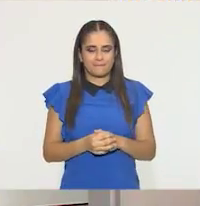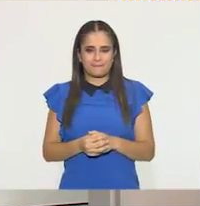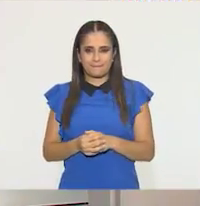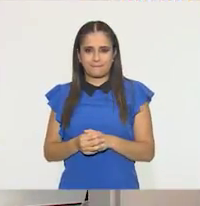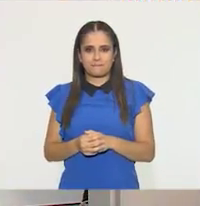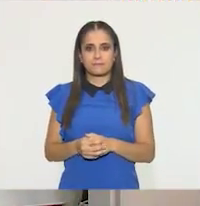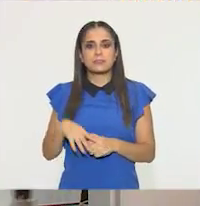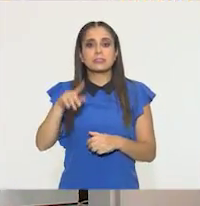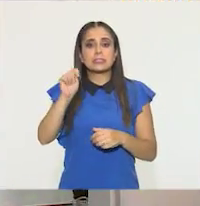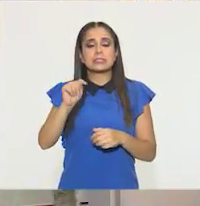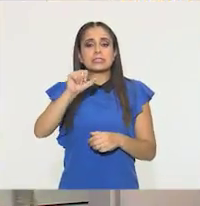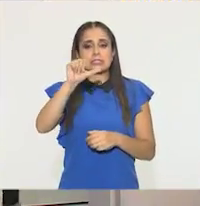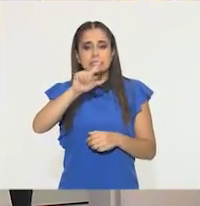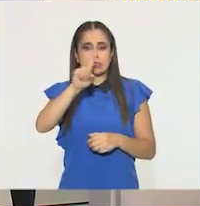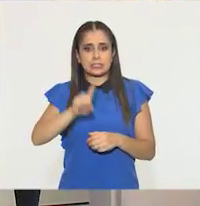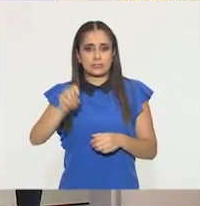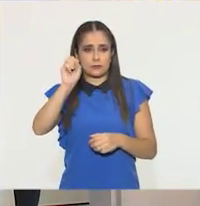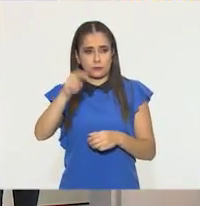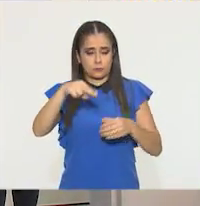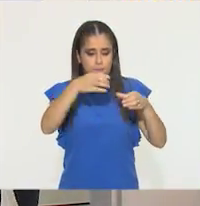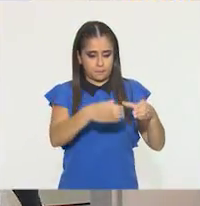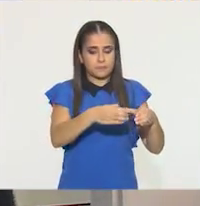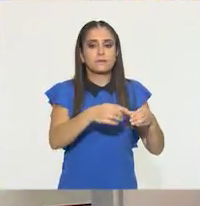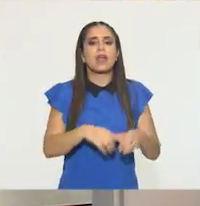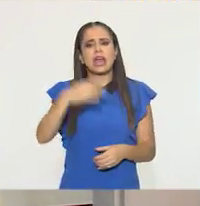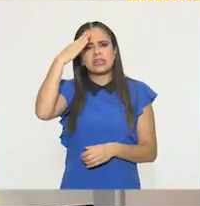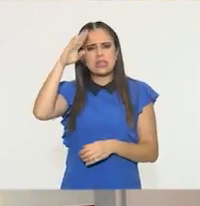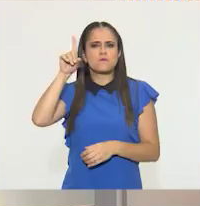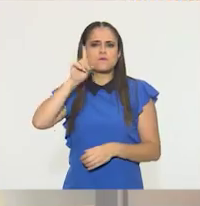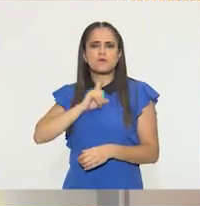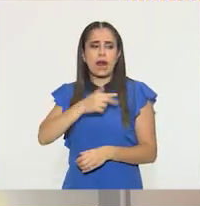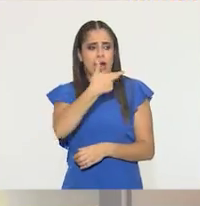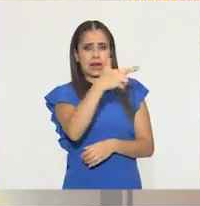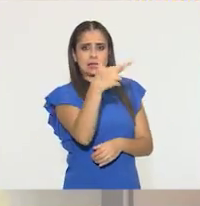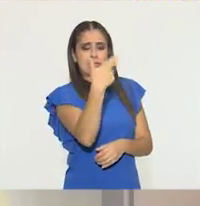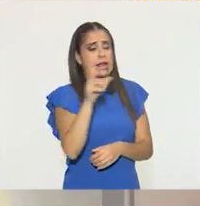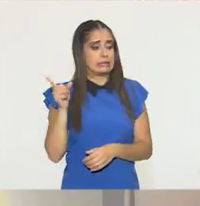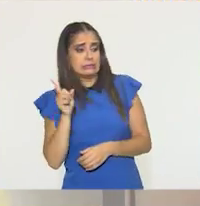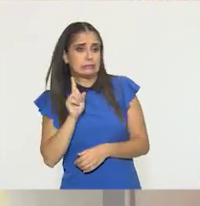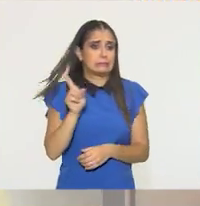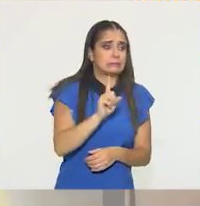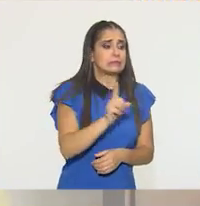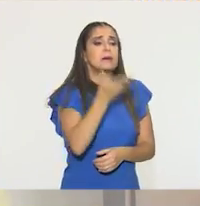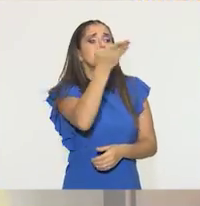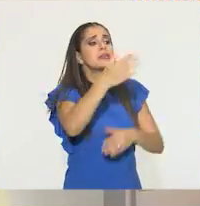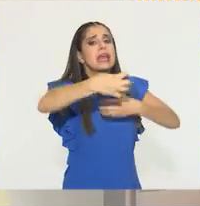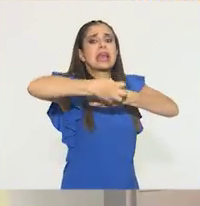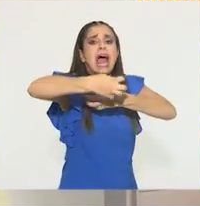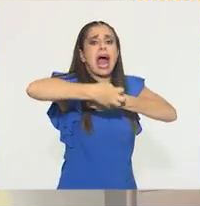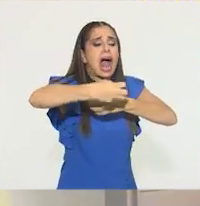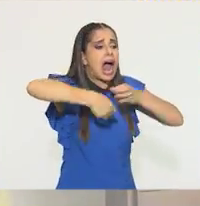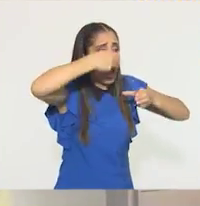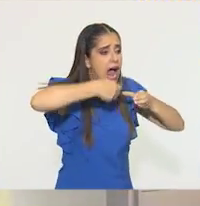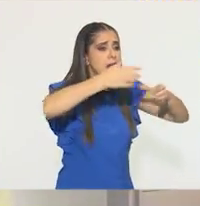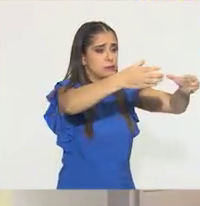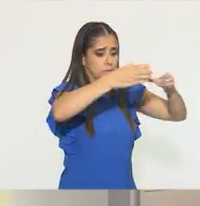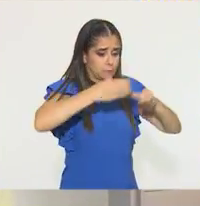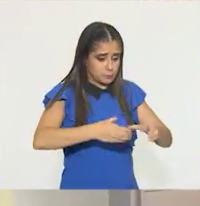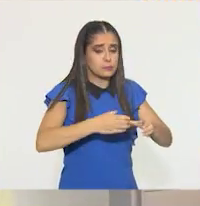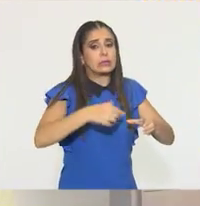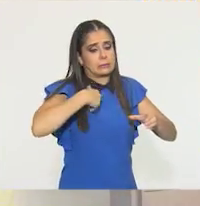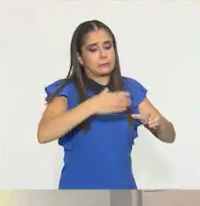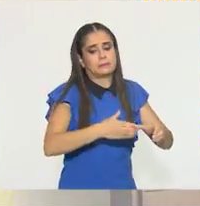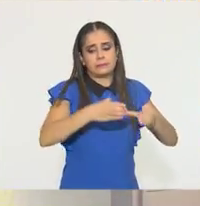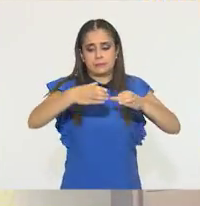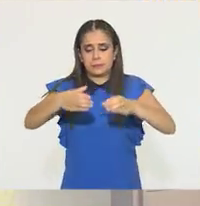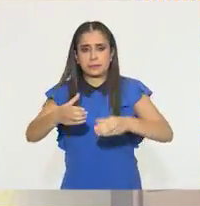El tazón de caldo. Una señora llega con prisa al restaurante. Ordena un caldo y se lo lleva ella misma